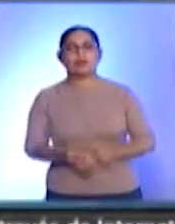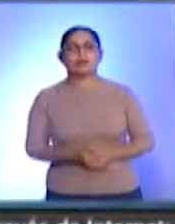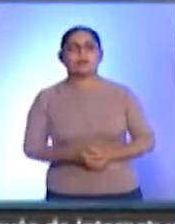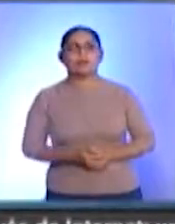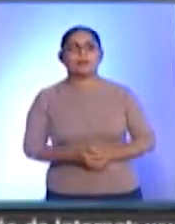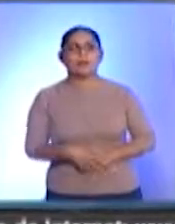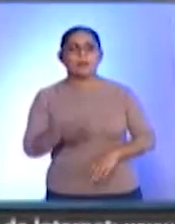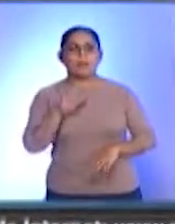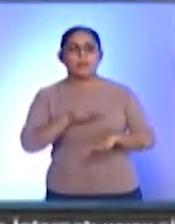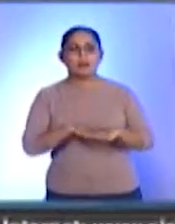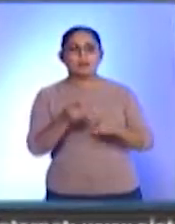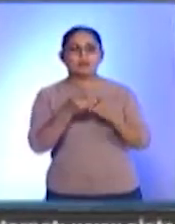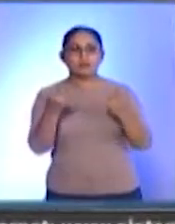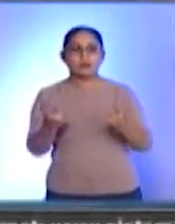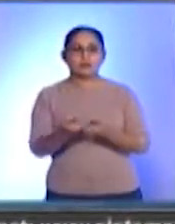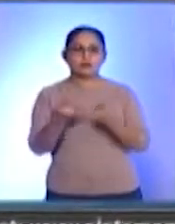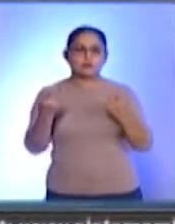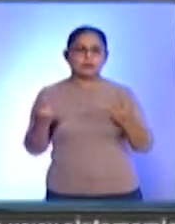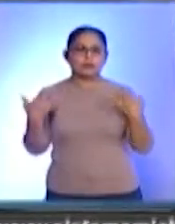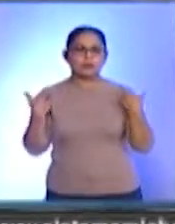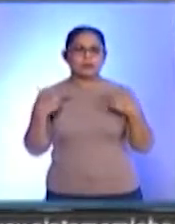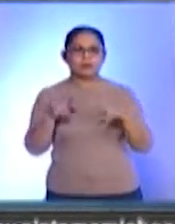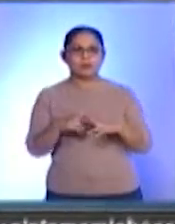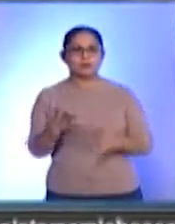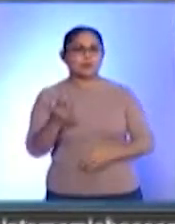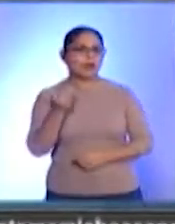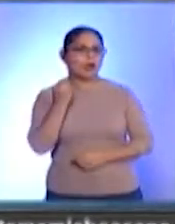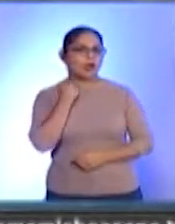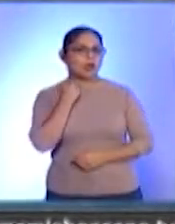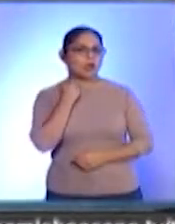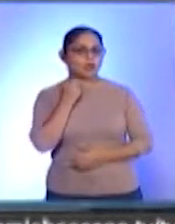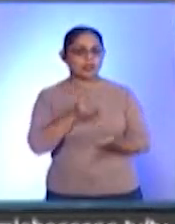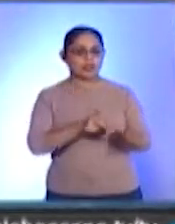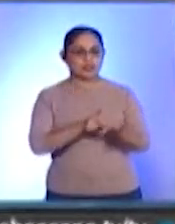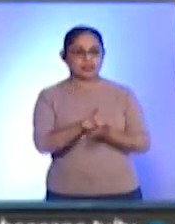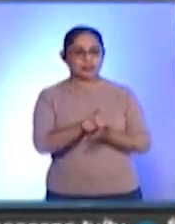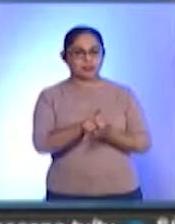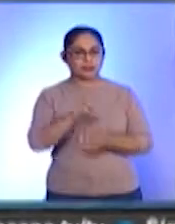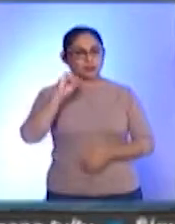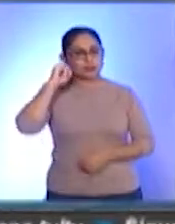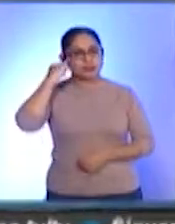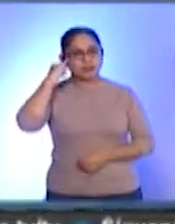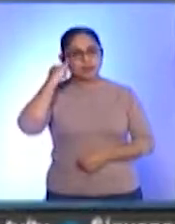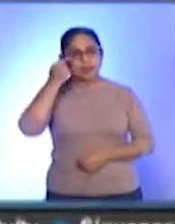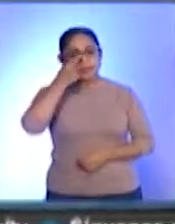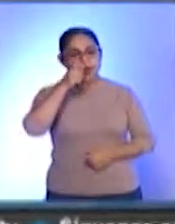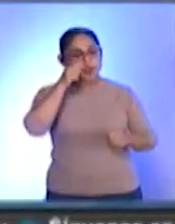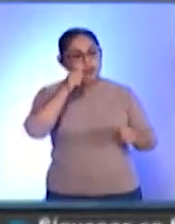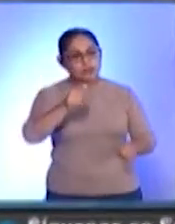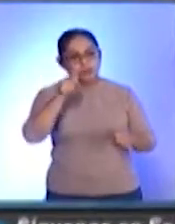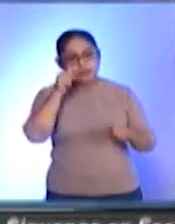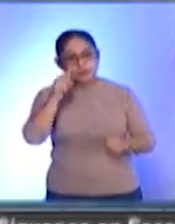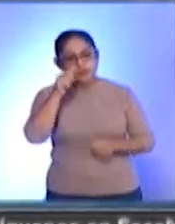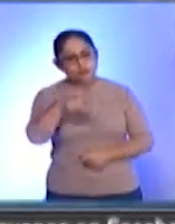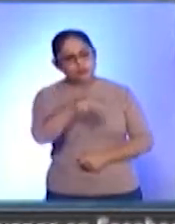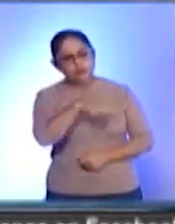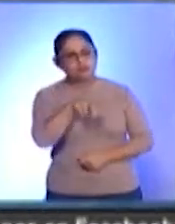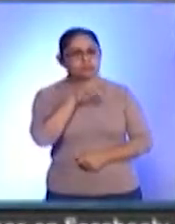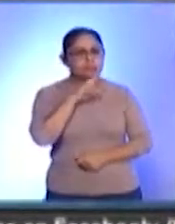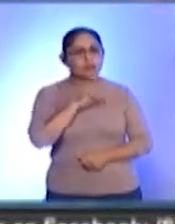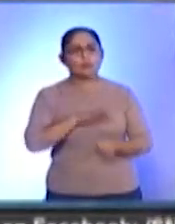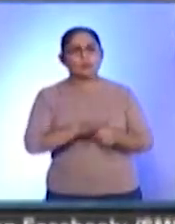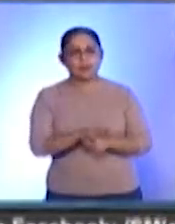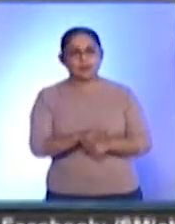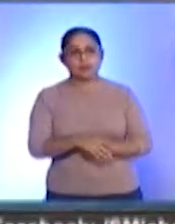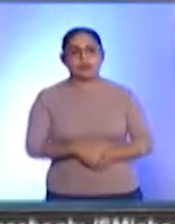más historiadores, un abogado en derechos indígenas para ir atendiendo las inquietudes. Y lo